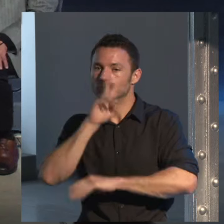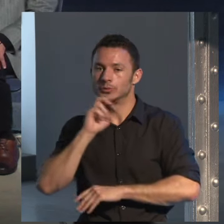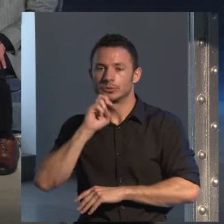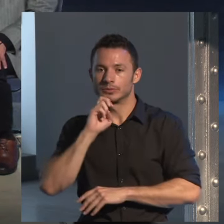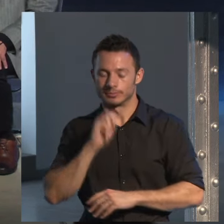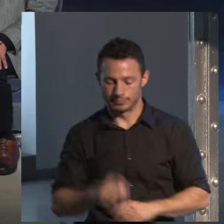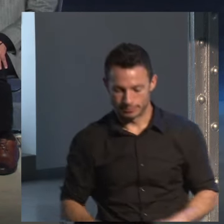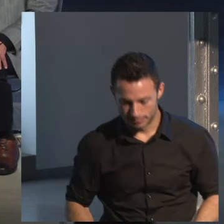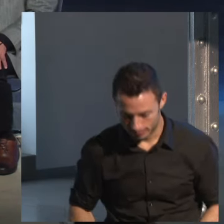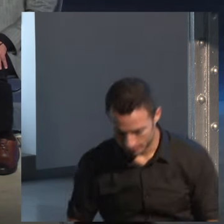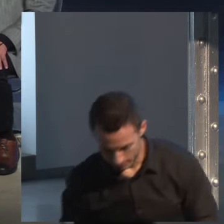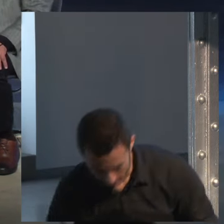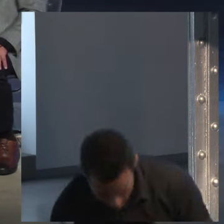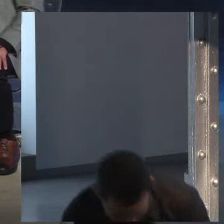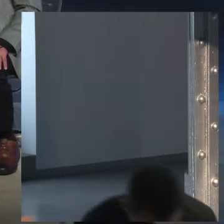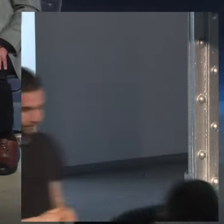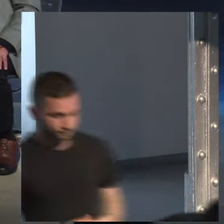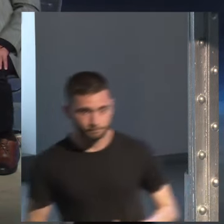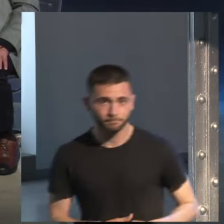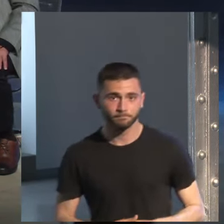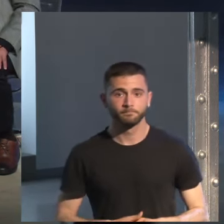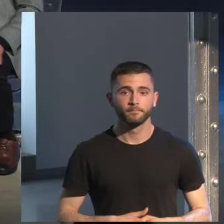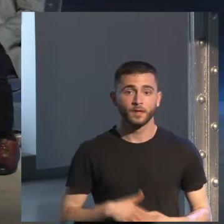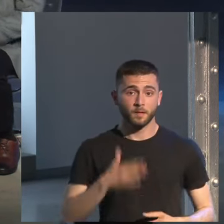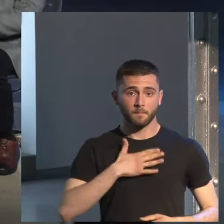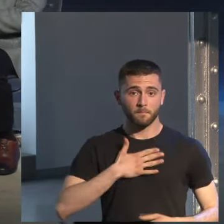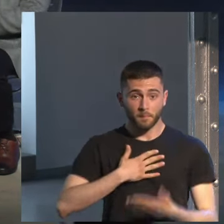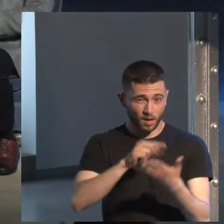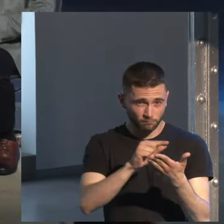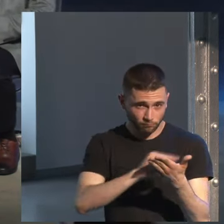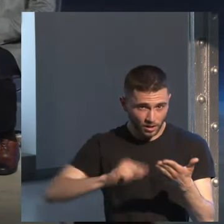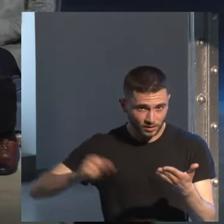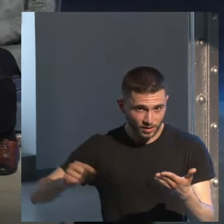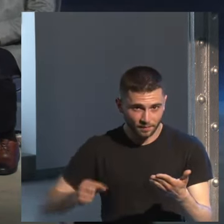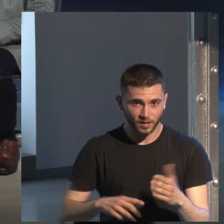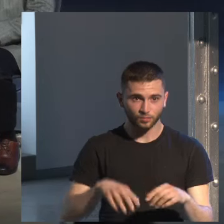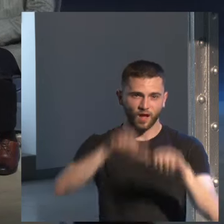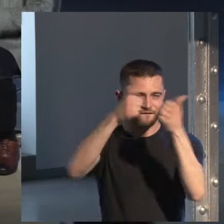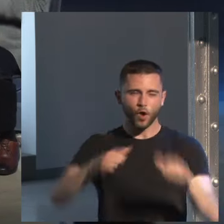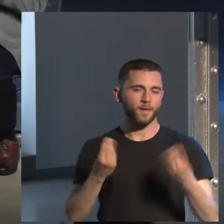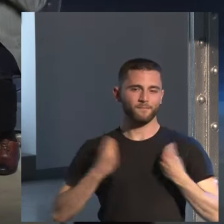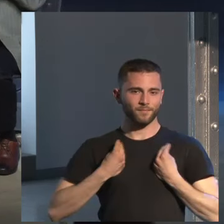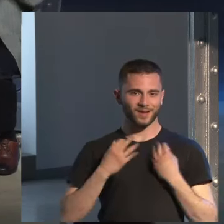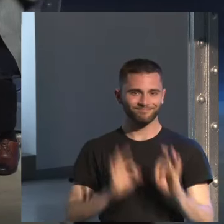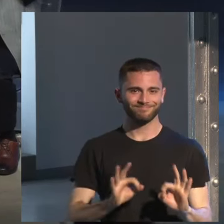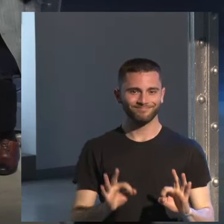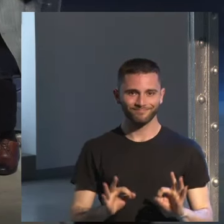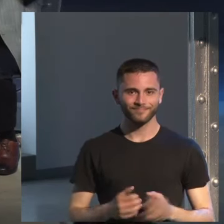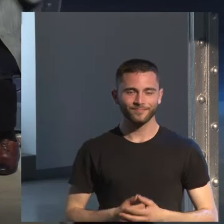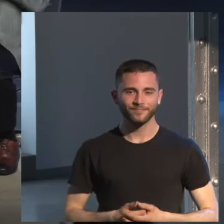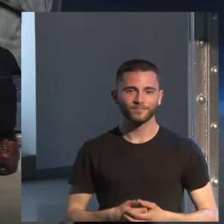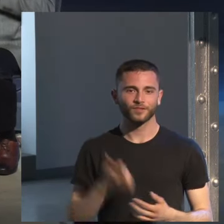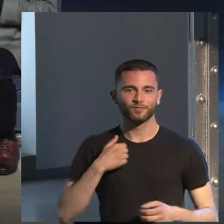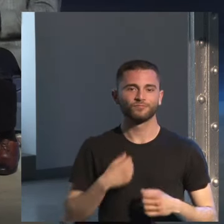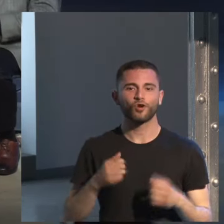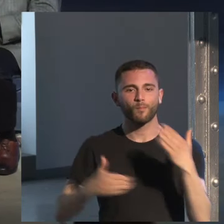¿Y tu caso, Alicia? Para mí, pues, escribir es una manera de vivir. Yo quizá, cuando